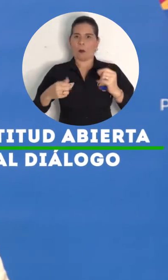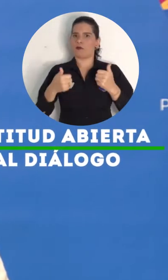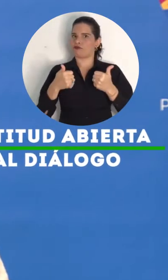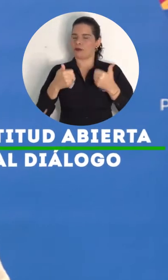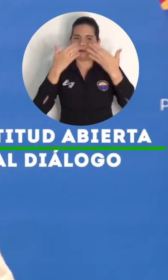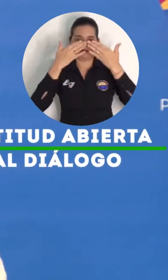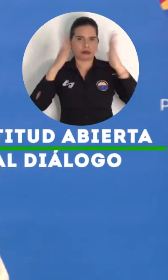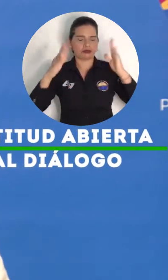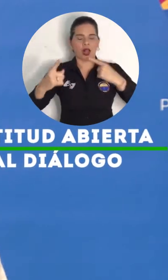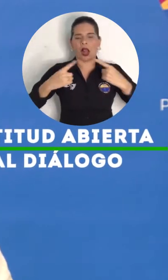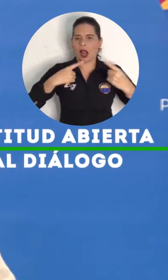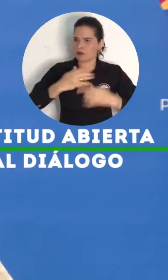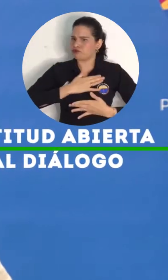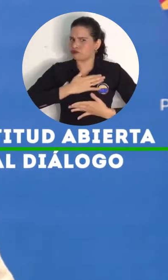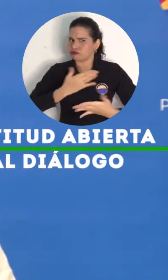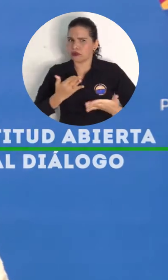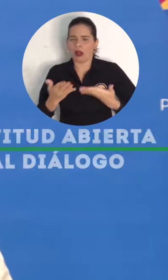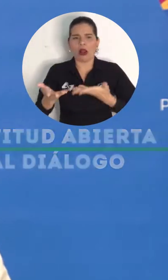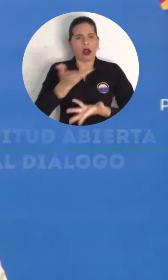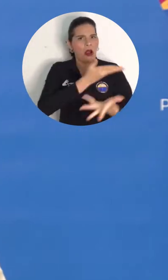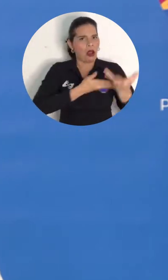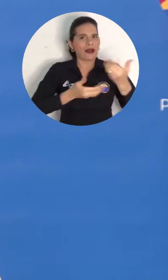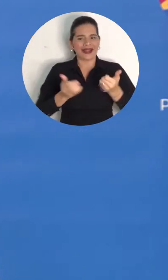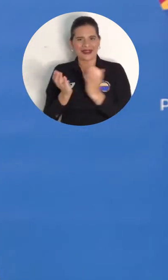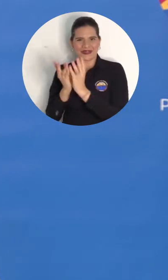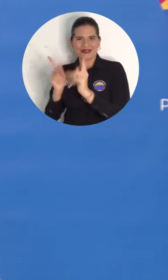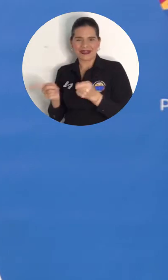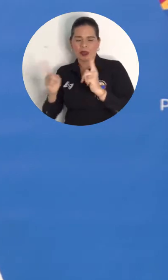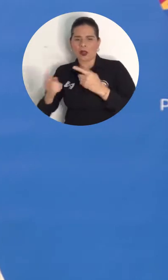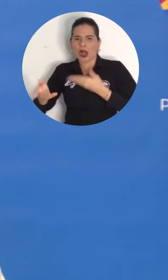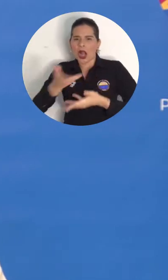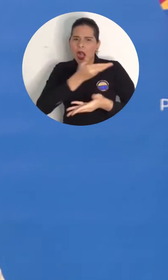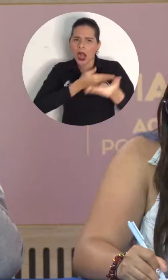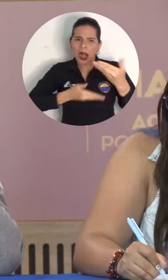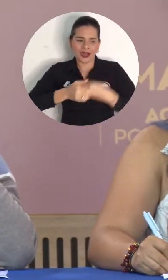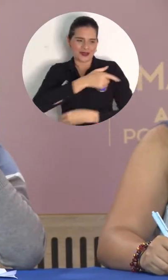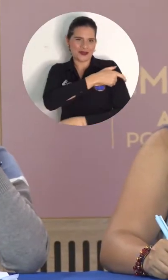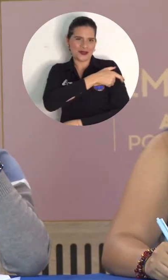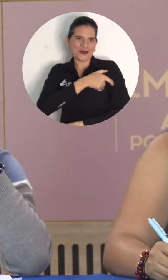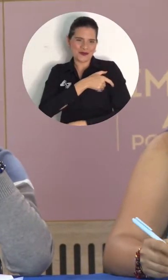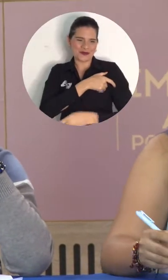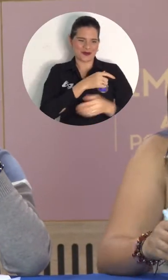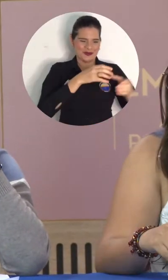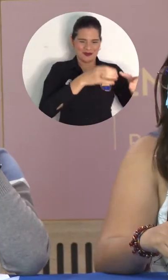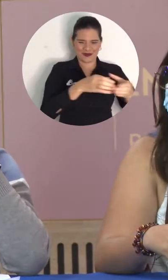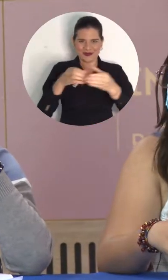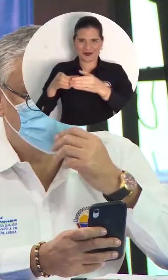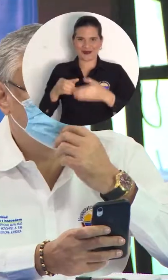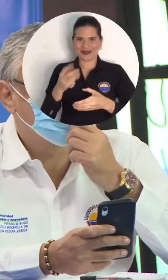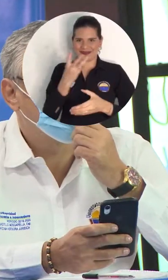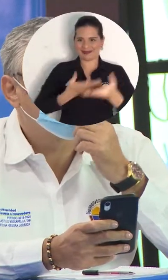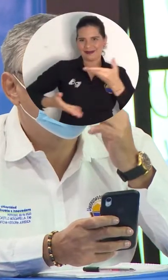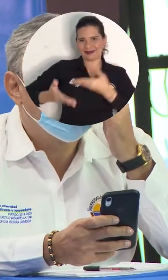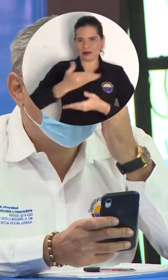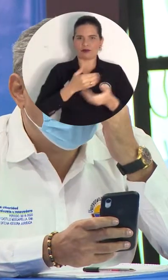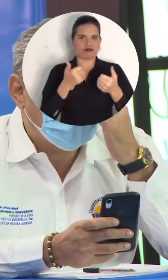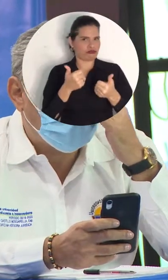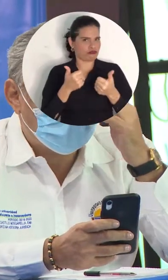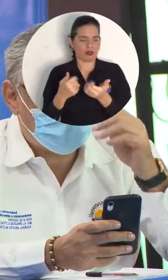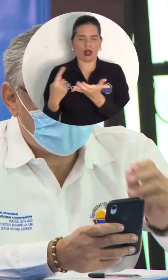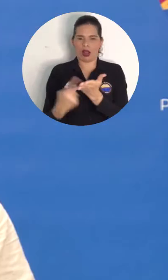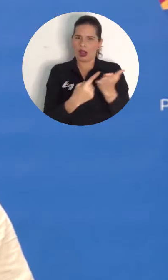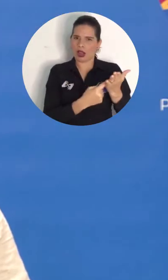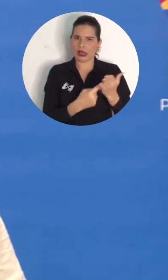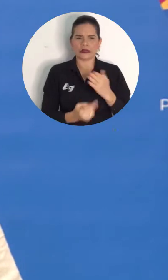somos también como nosotros abiertos al diálogo, seguir trabajando en este comité, digamos, triestamentario. Vamos a seguir trabajando